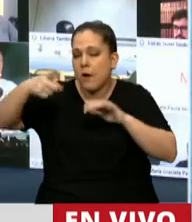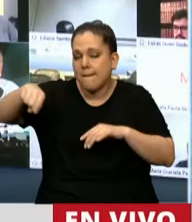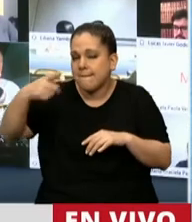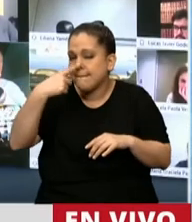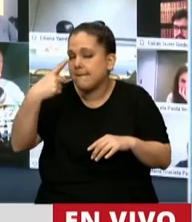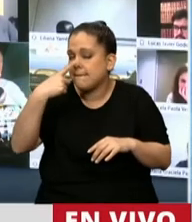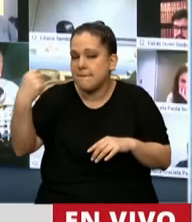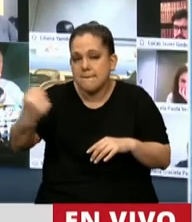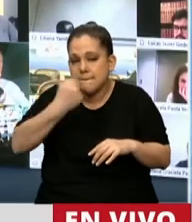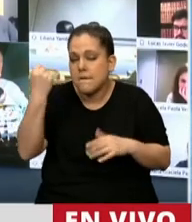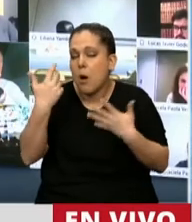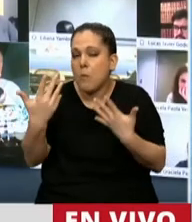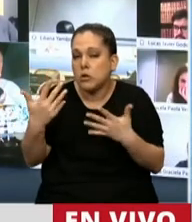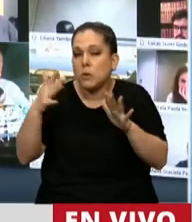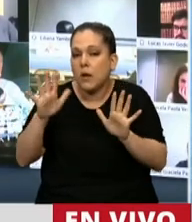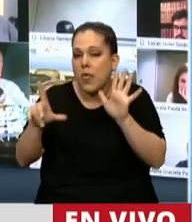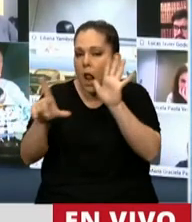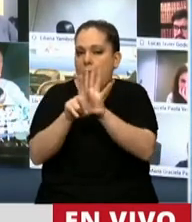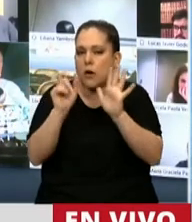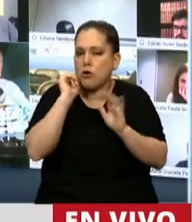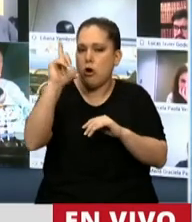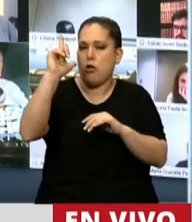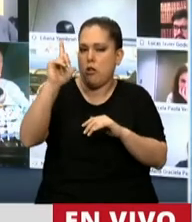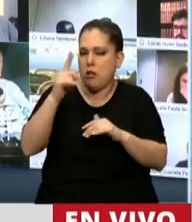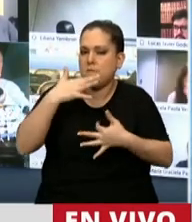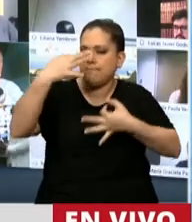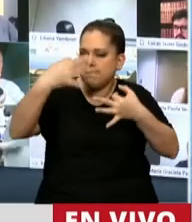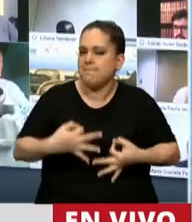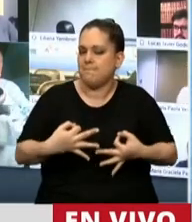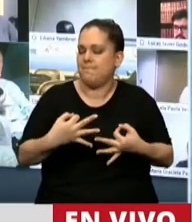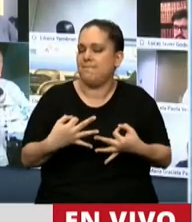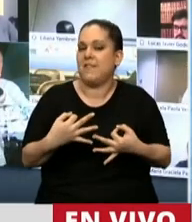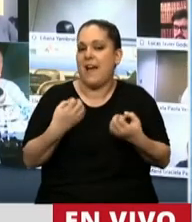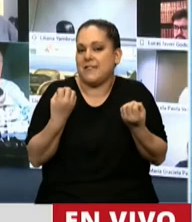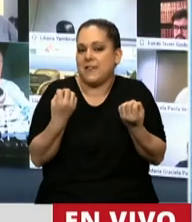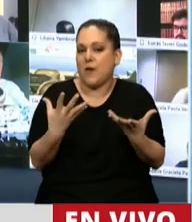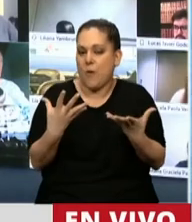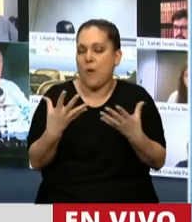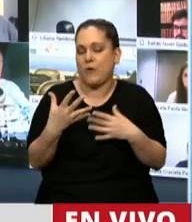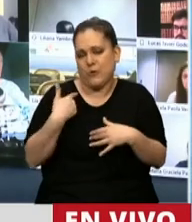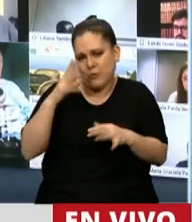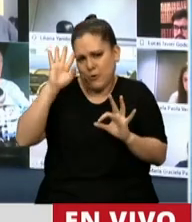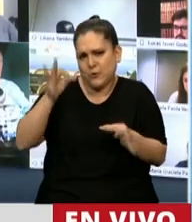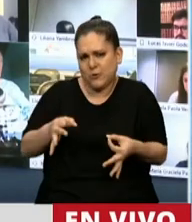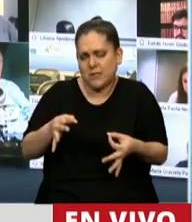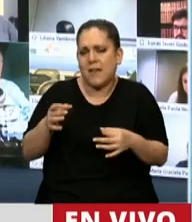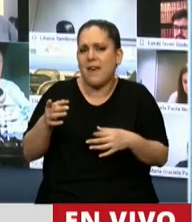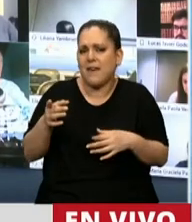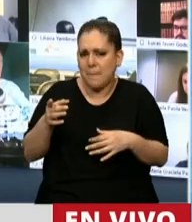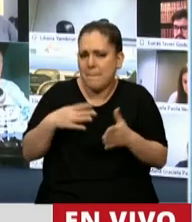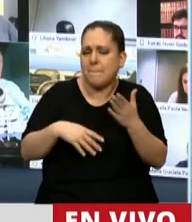la posibilidad de que esta ley se haga realidad. Así que sé que más